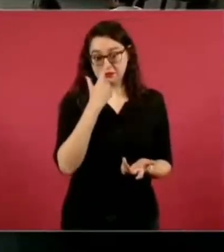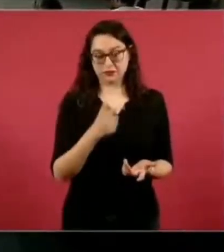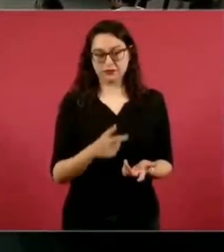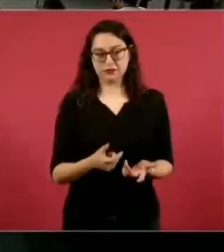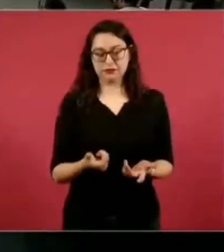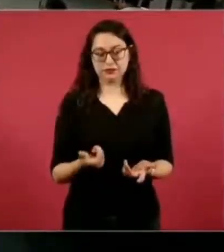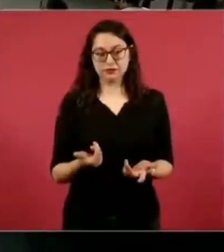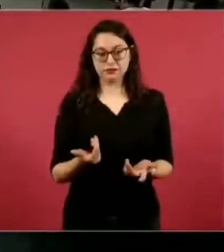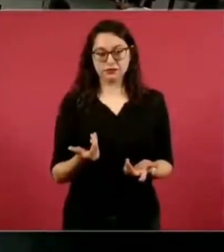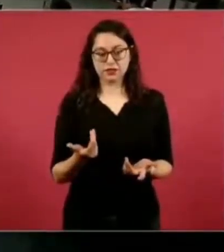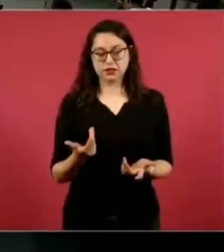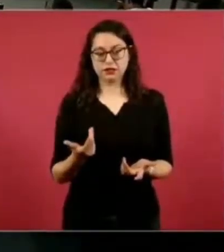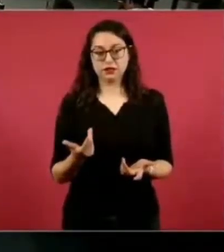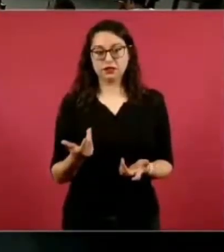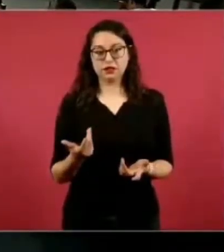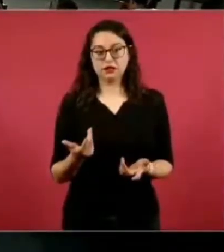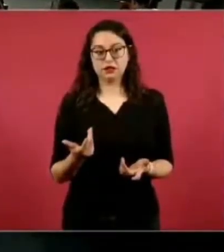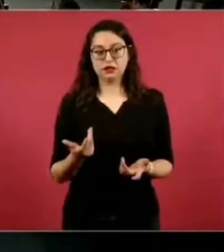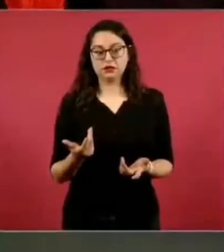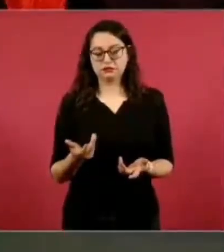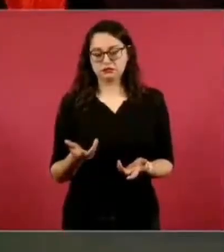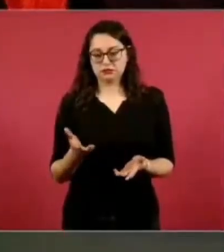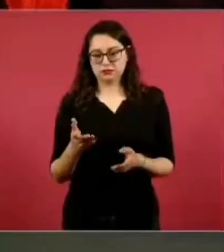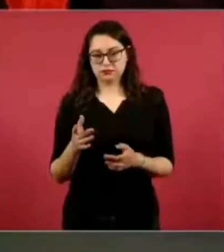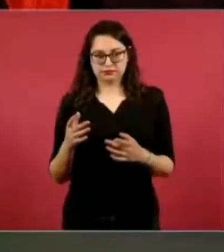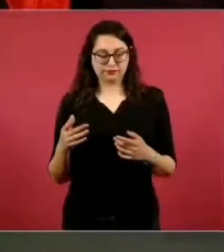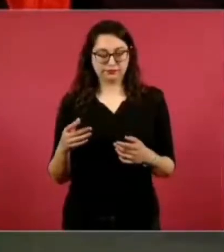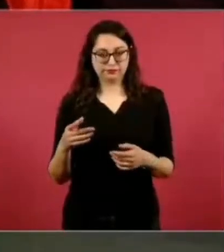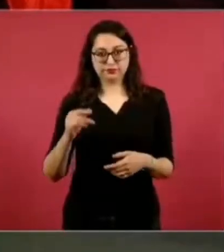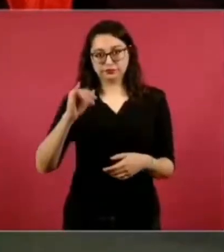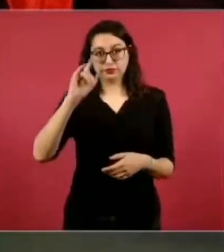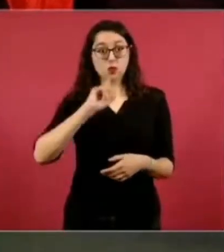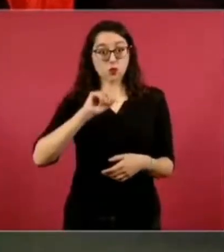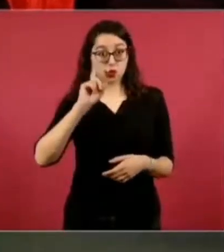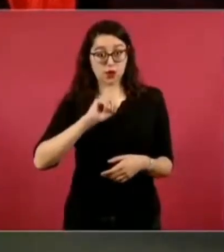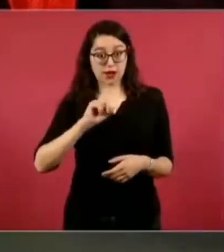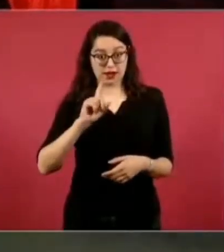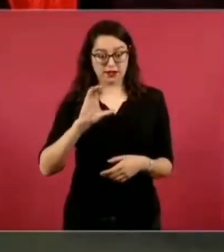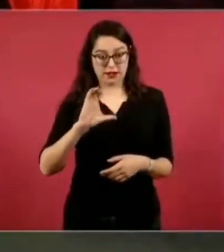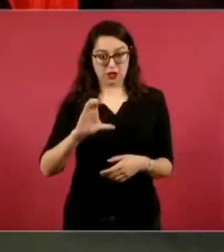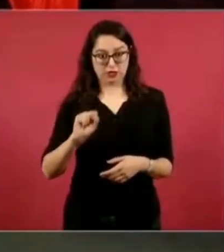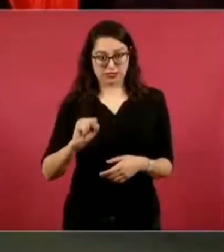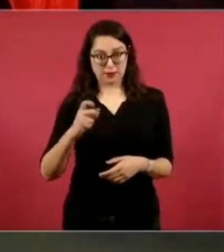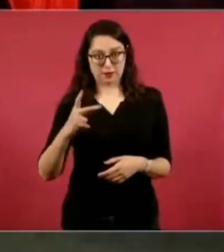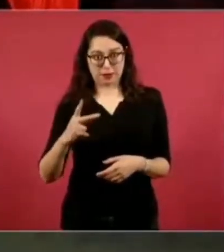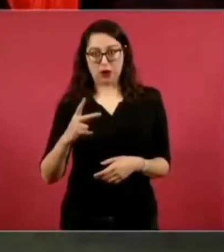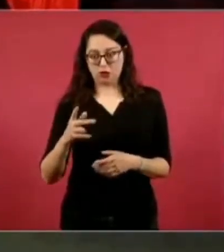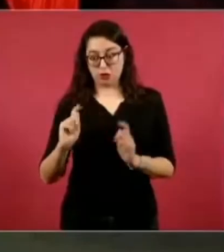entrega de permisos para construir